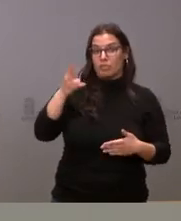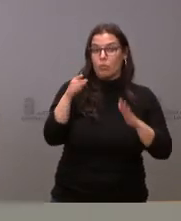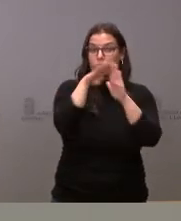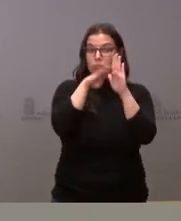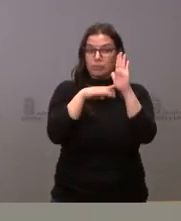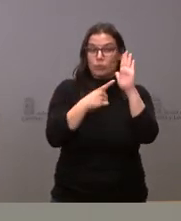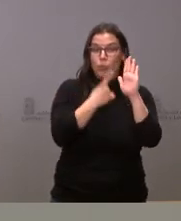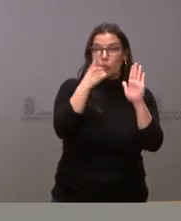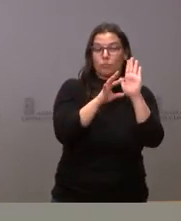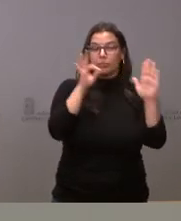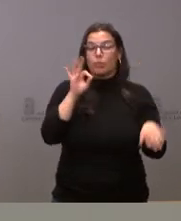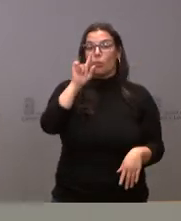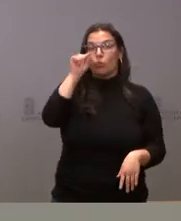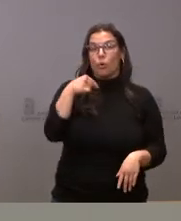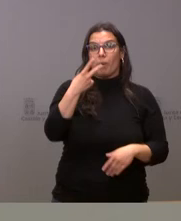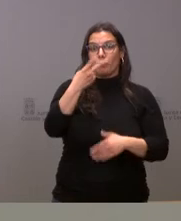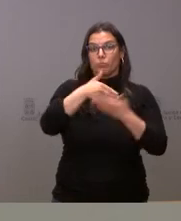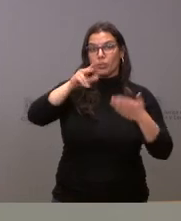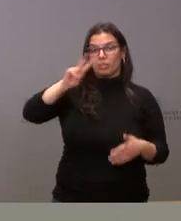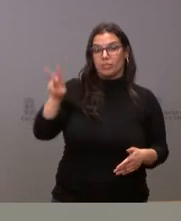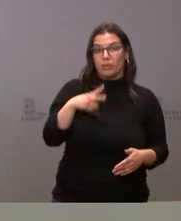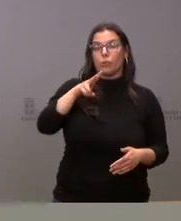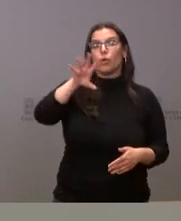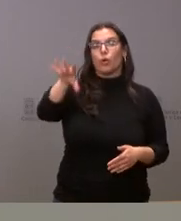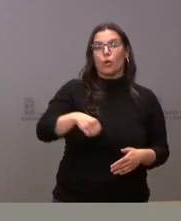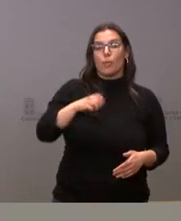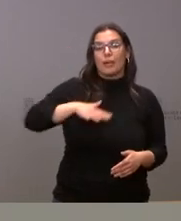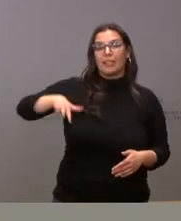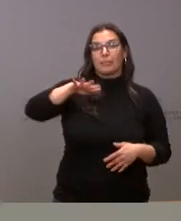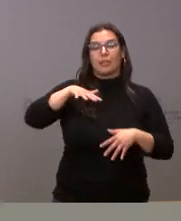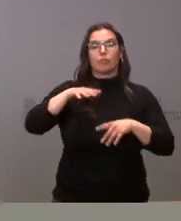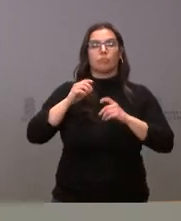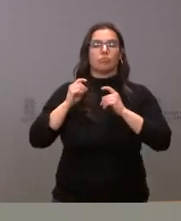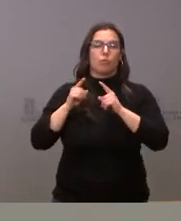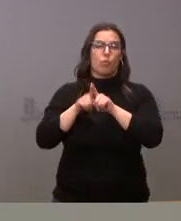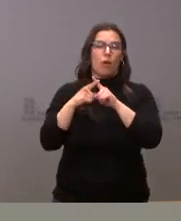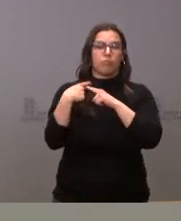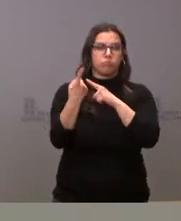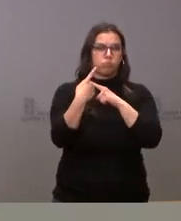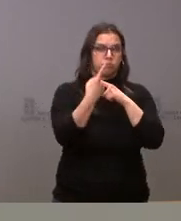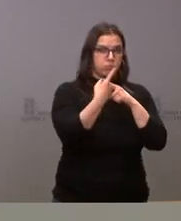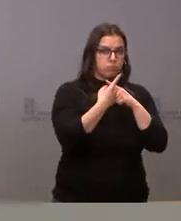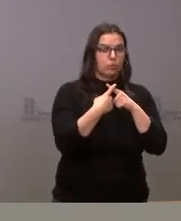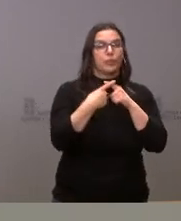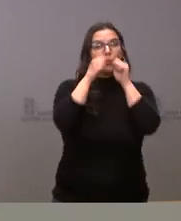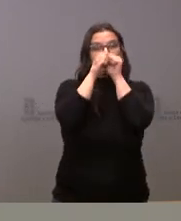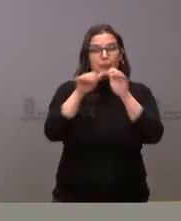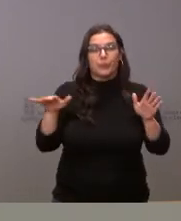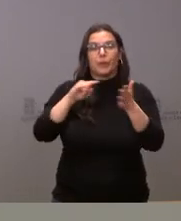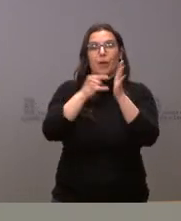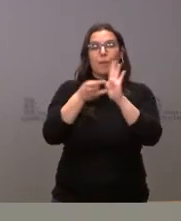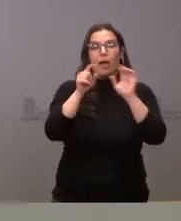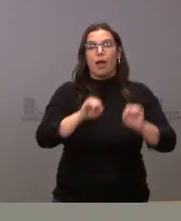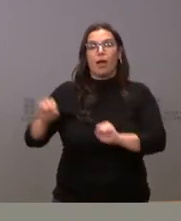destaca 1,2 millones para la compra de un espacio móvil que recorrerá la comunidad autónoma divulgando las medidas del Plan de